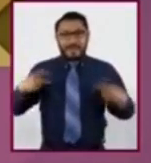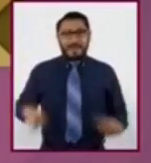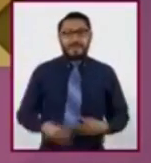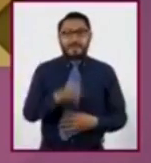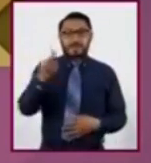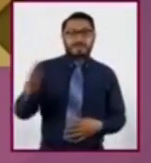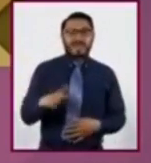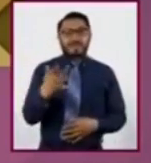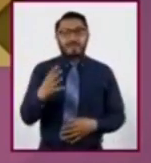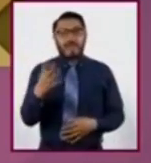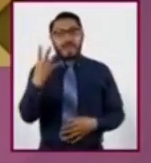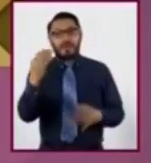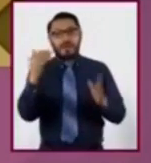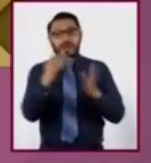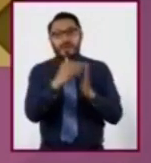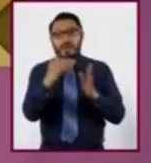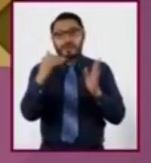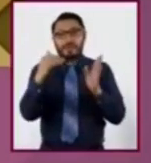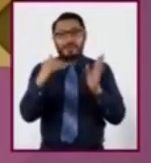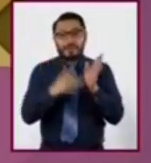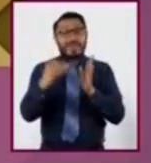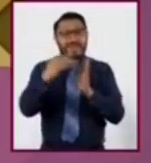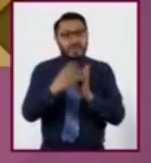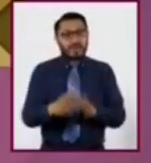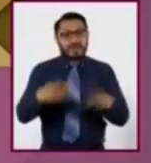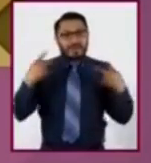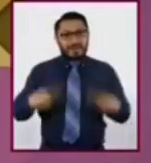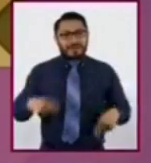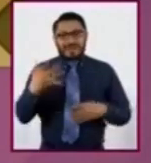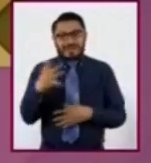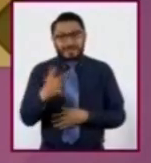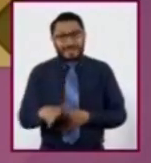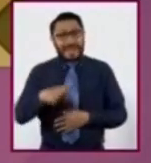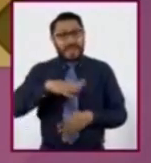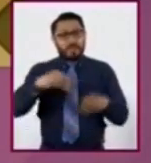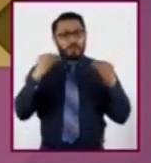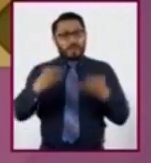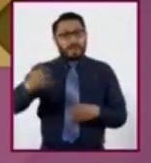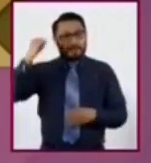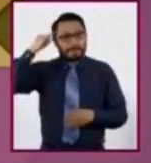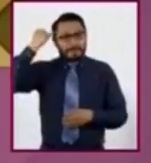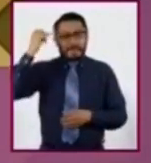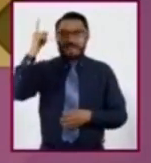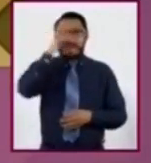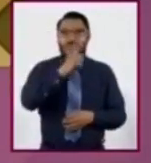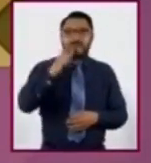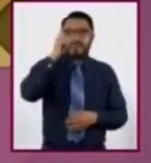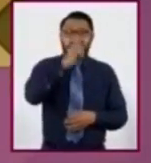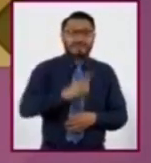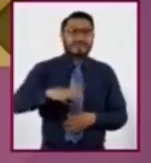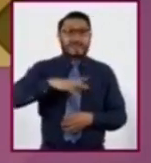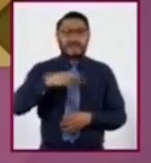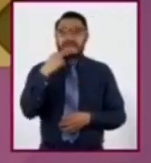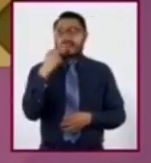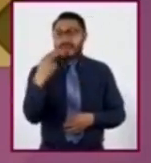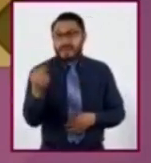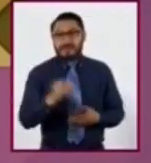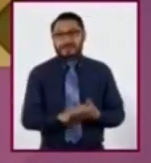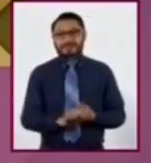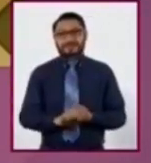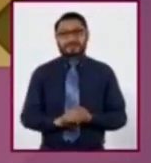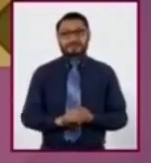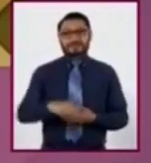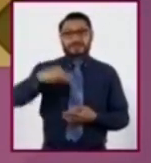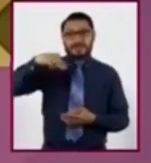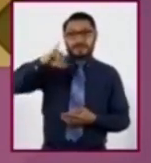poco menos de 4 millones de habitantes y hay un elevado número de hablantes de lenguas indígenas, entre las que destacan el náhuatl, las